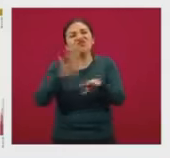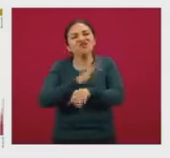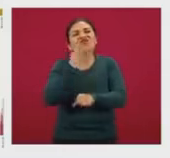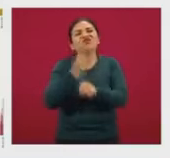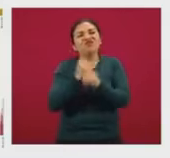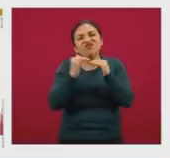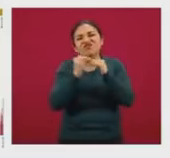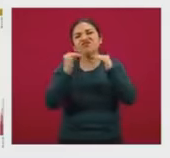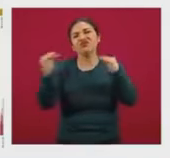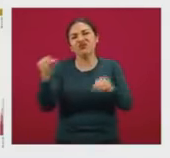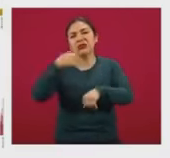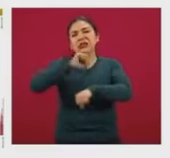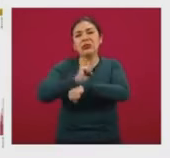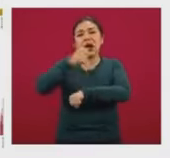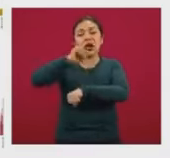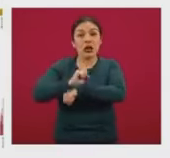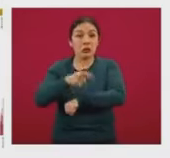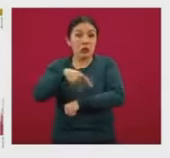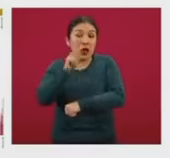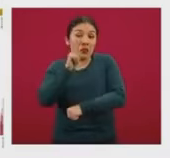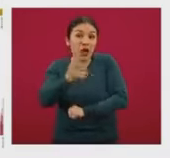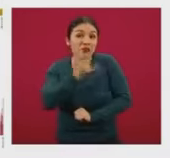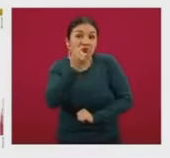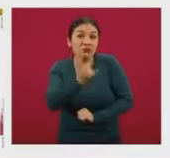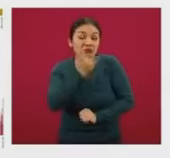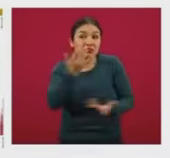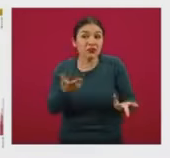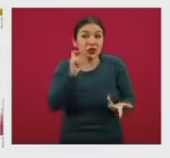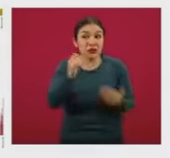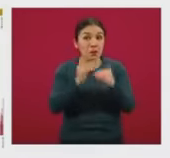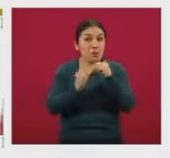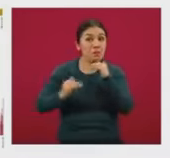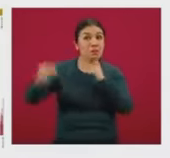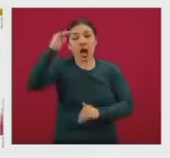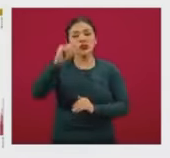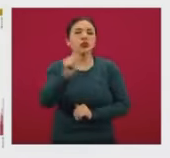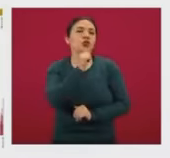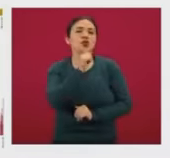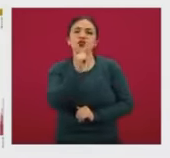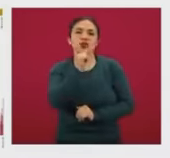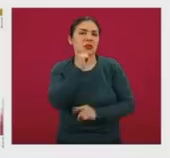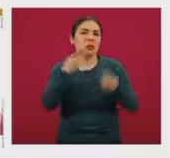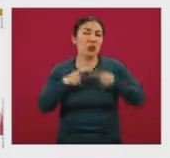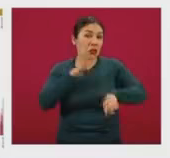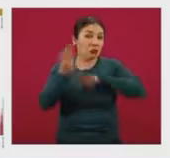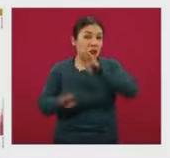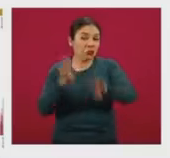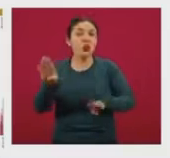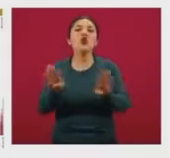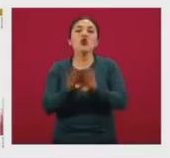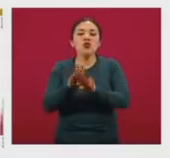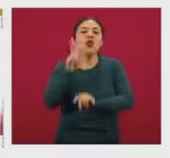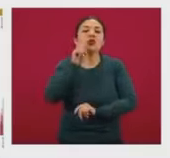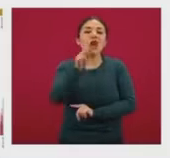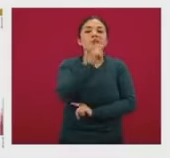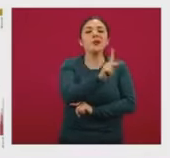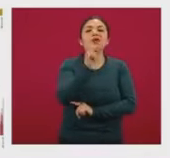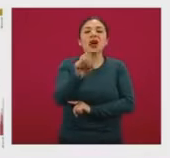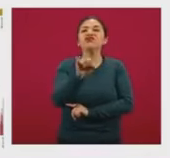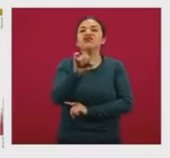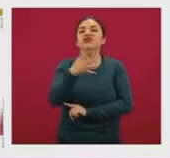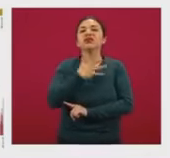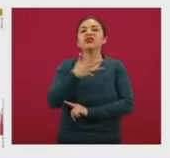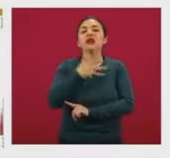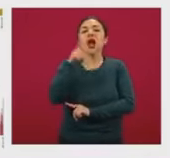últimas semanas, pero al menos todavía no un repunte en las defunciones, como sí claramente lo estamos